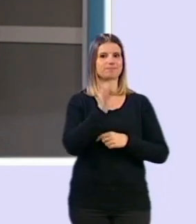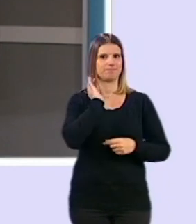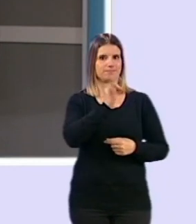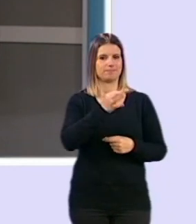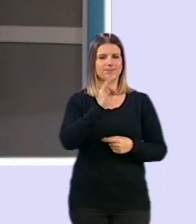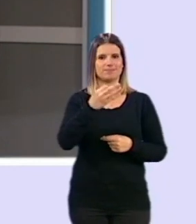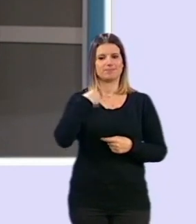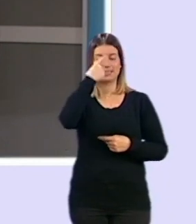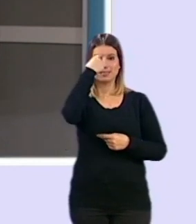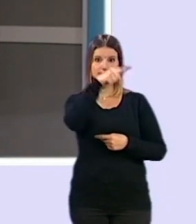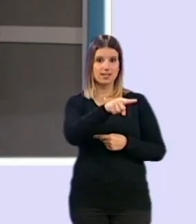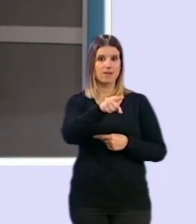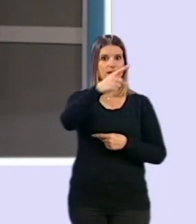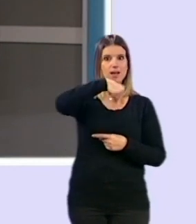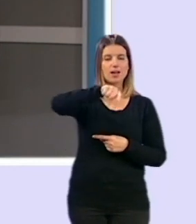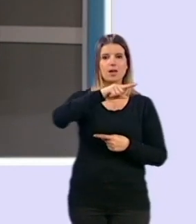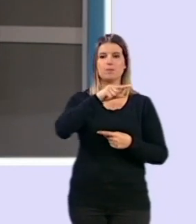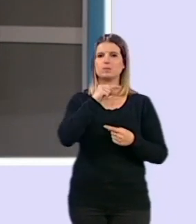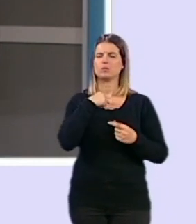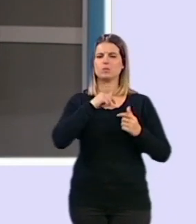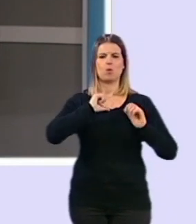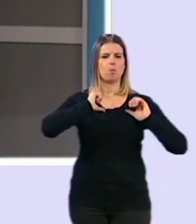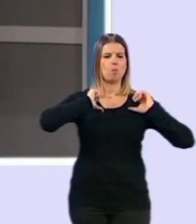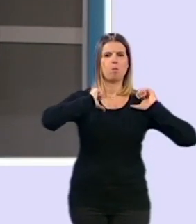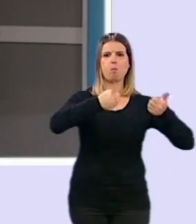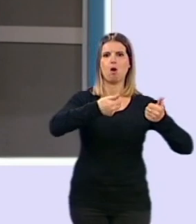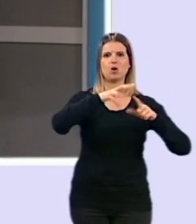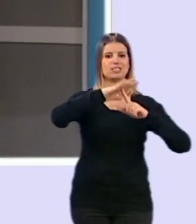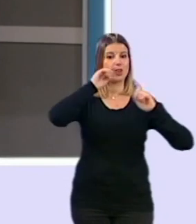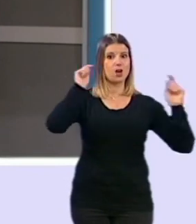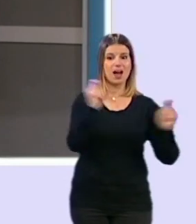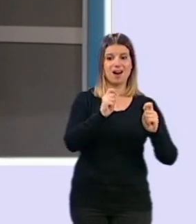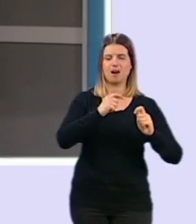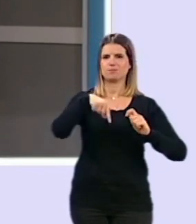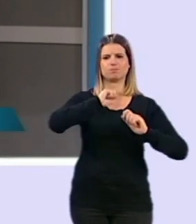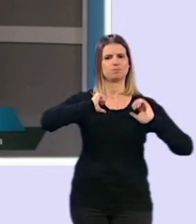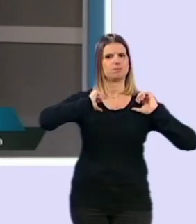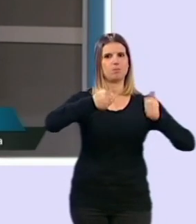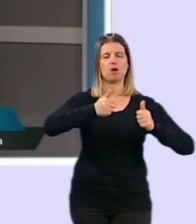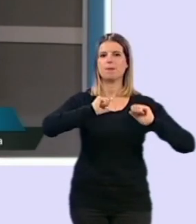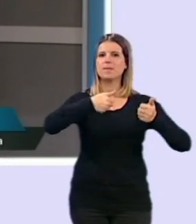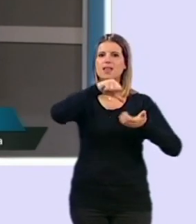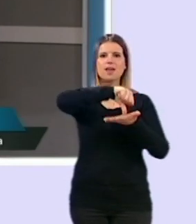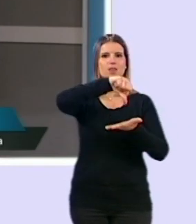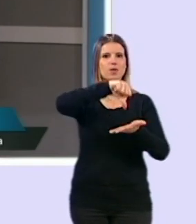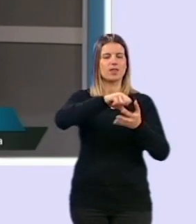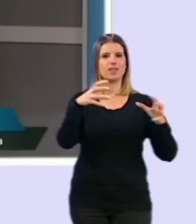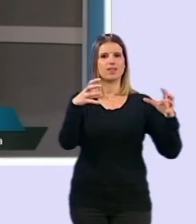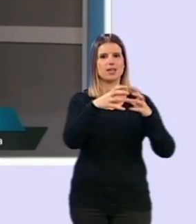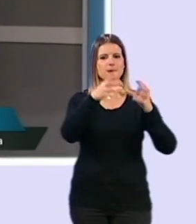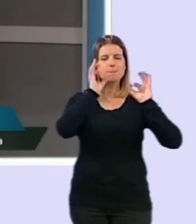como sabéis, desde el minuto uno del estado de alarma comenzamos en la ciudad de Granada con esa